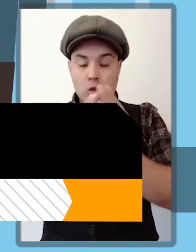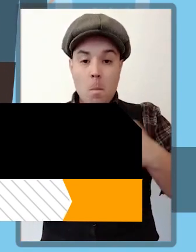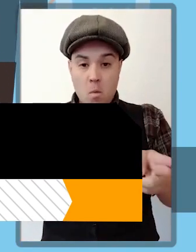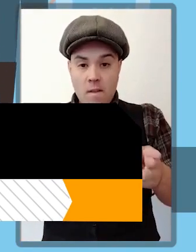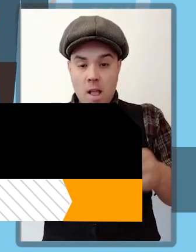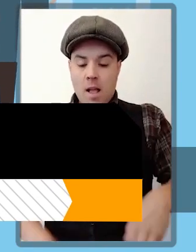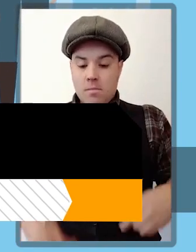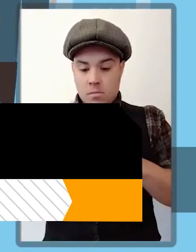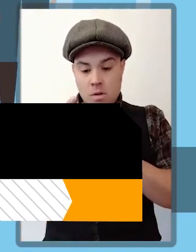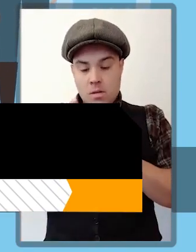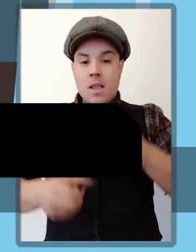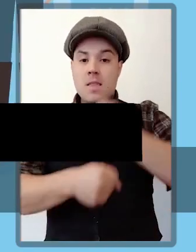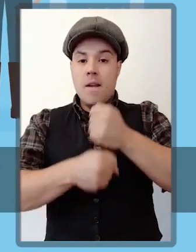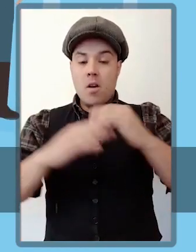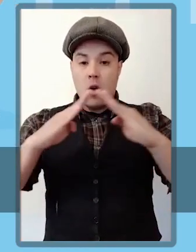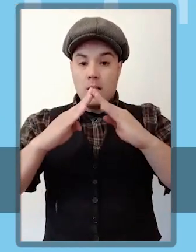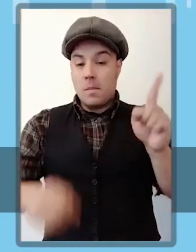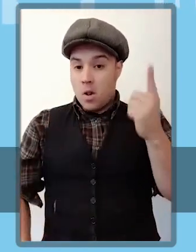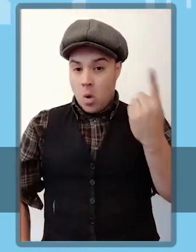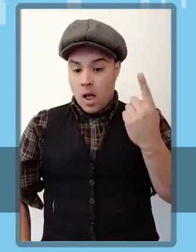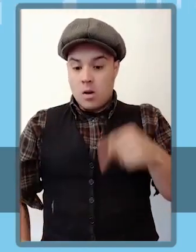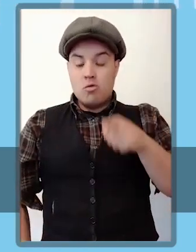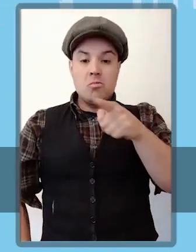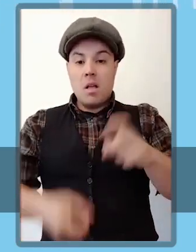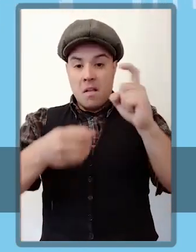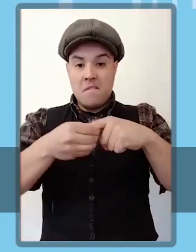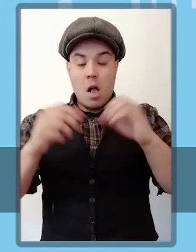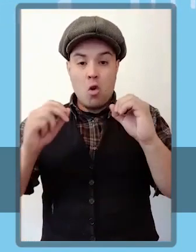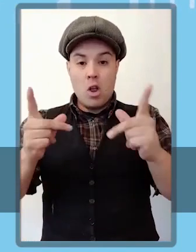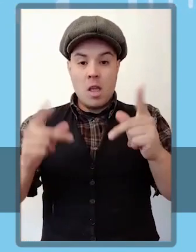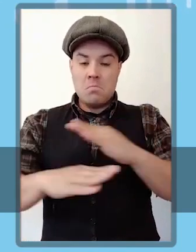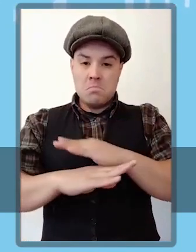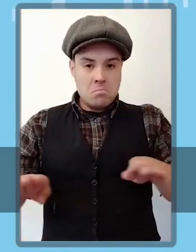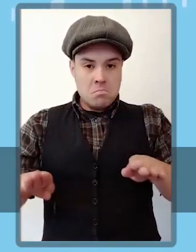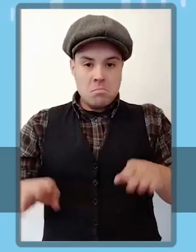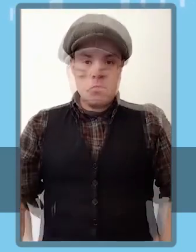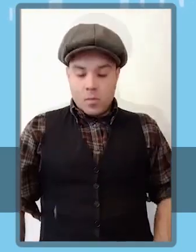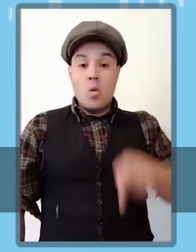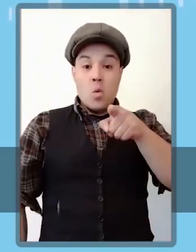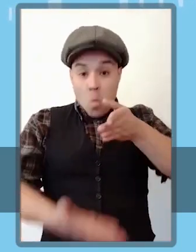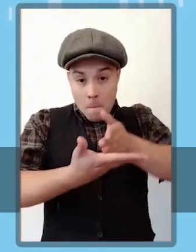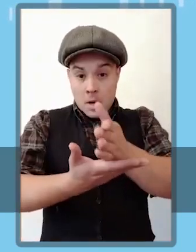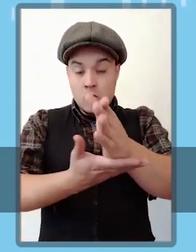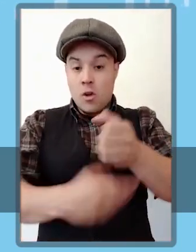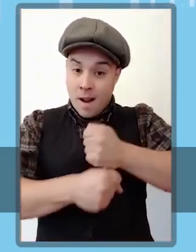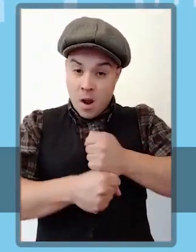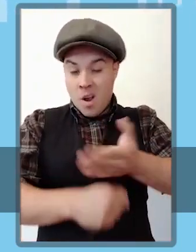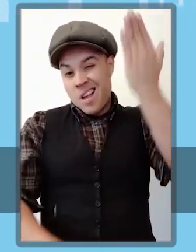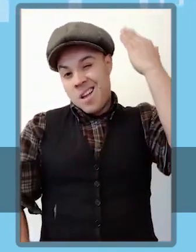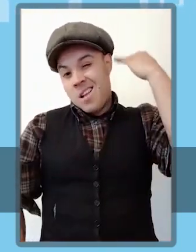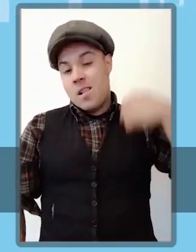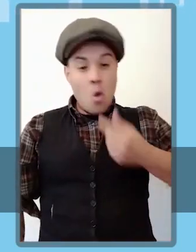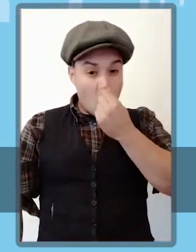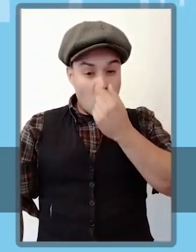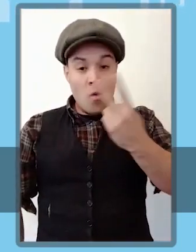cesante y tener cotizaciones disponibles según el tipo de contrato laboral. La solicitud del seguro de cesantía puede realizarse de manera